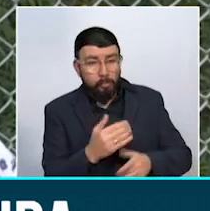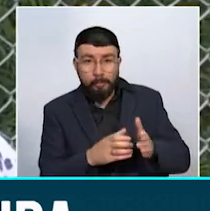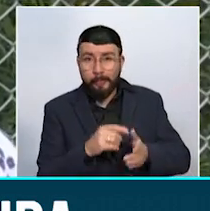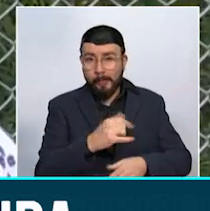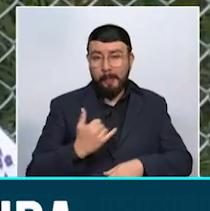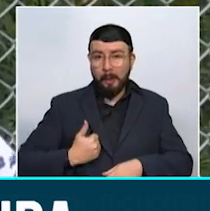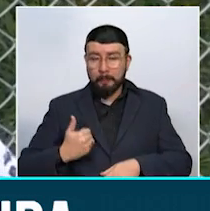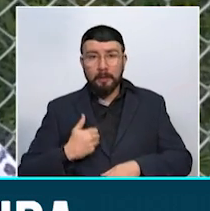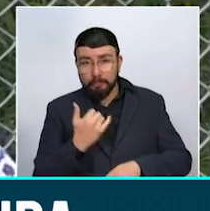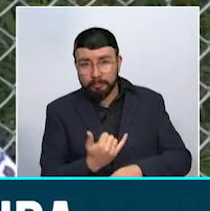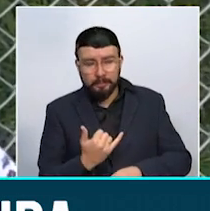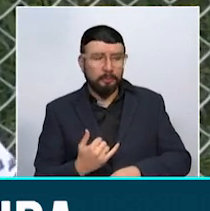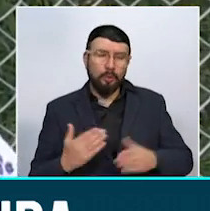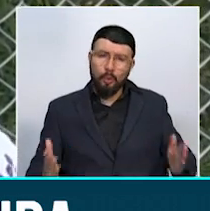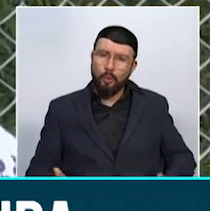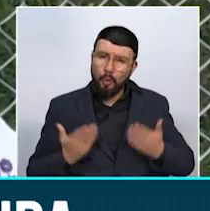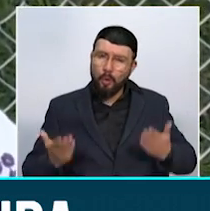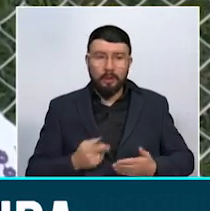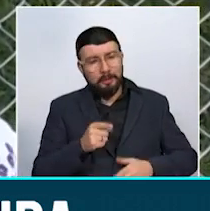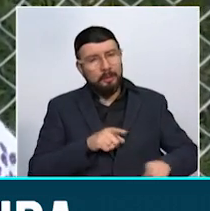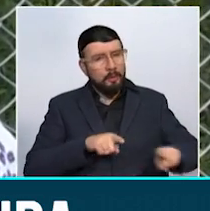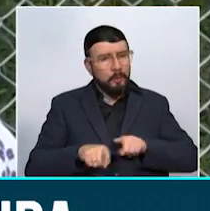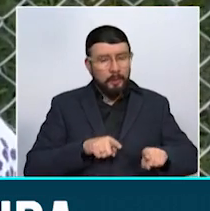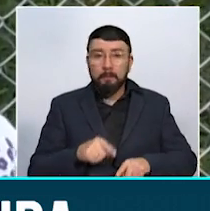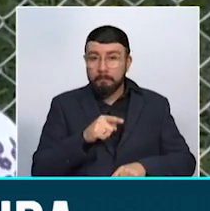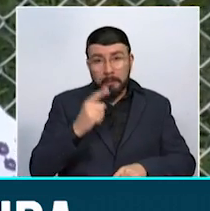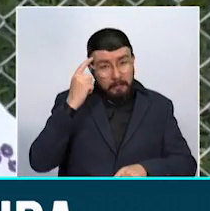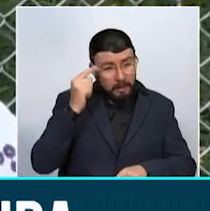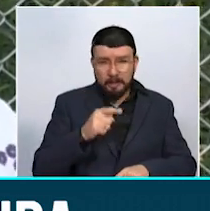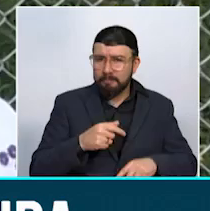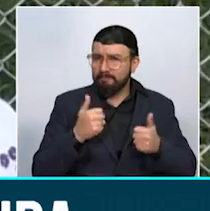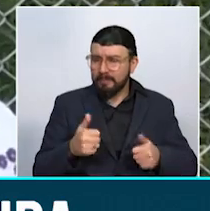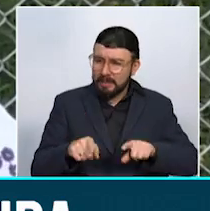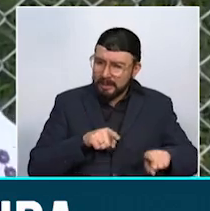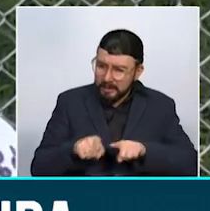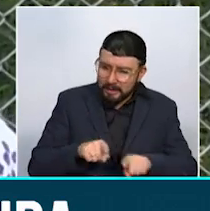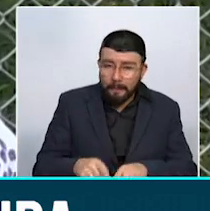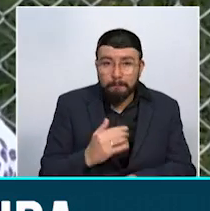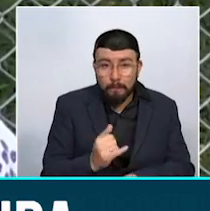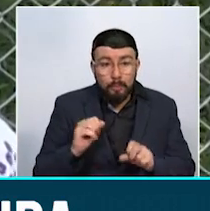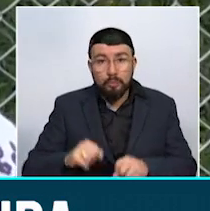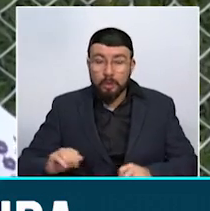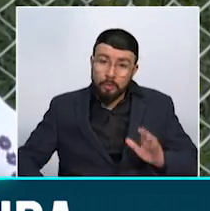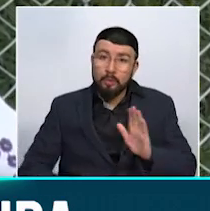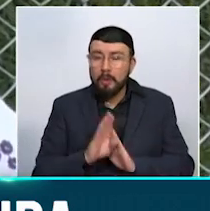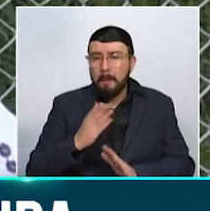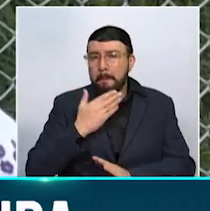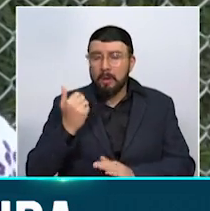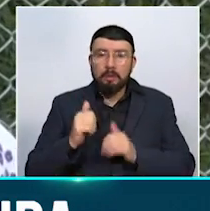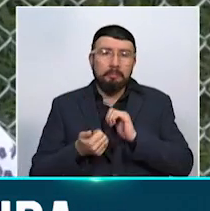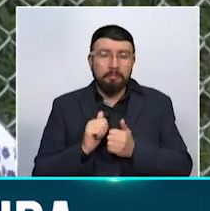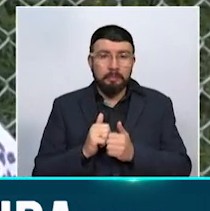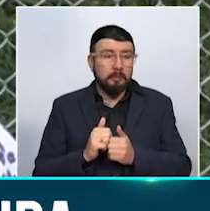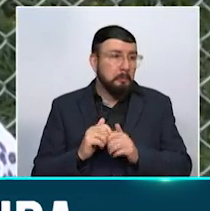están muy motivados. Creo que es una manera muy bonita de incentivarlos a que se inclinen mucho más hacia el deporte. Y